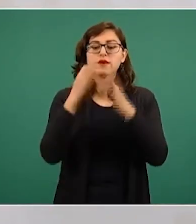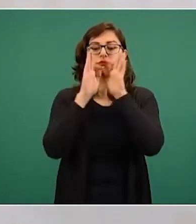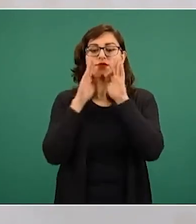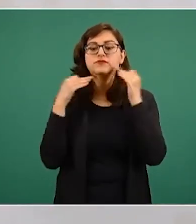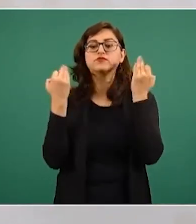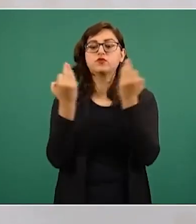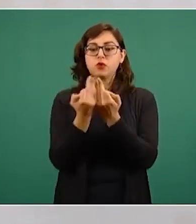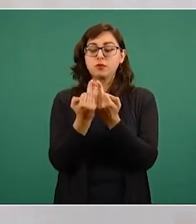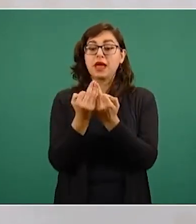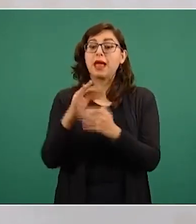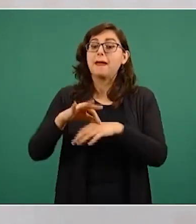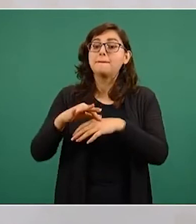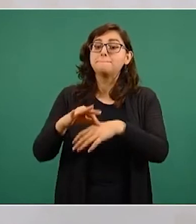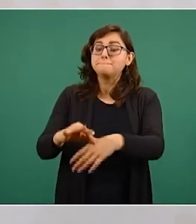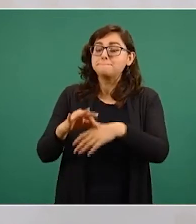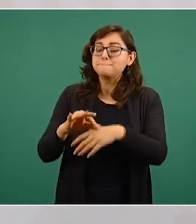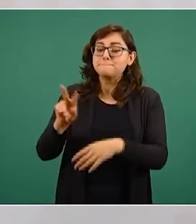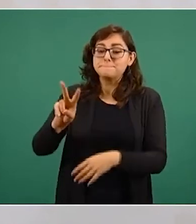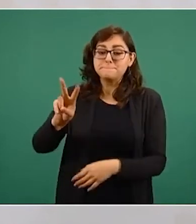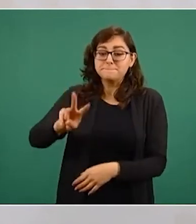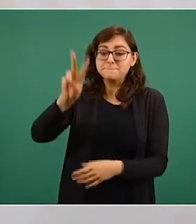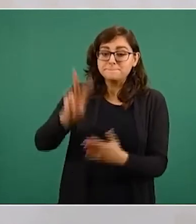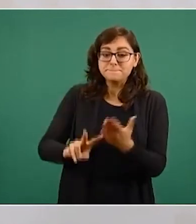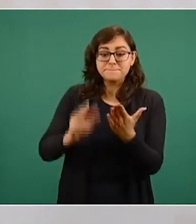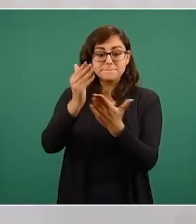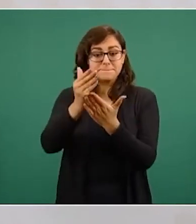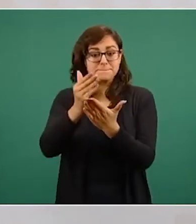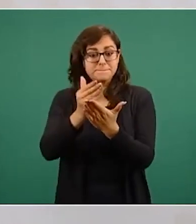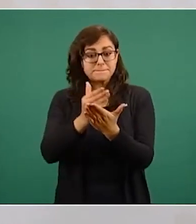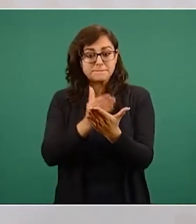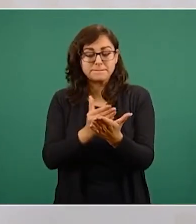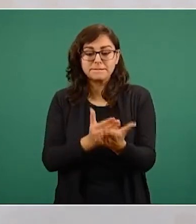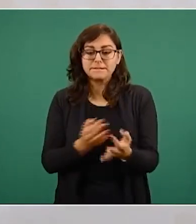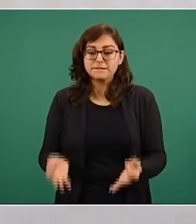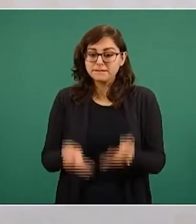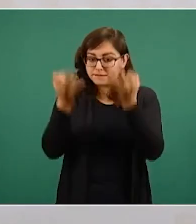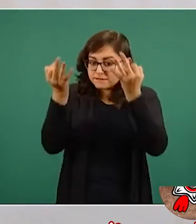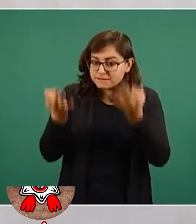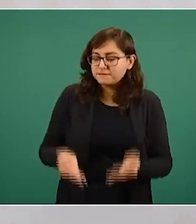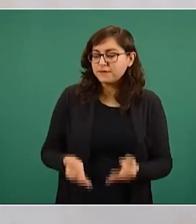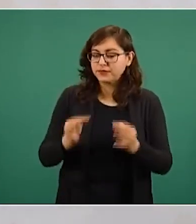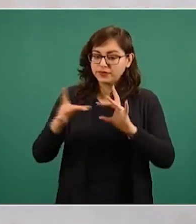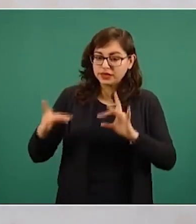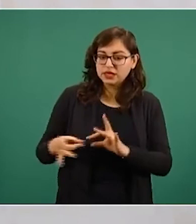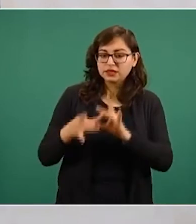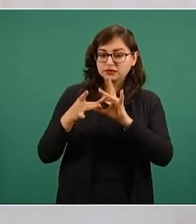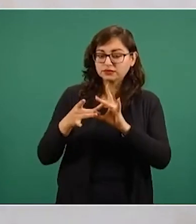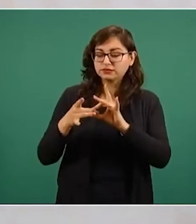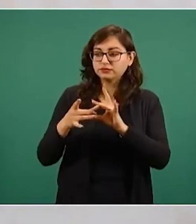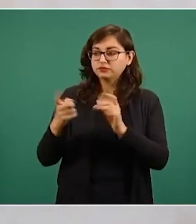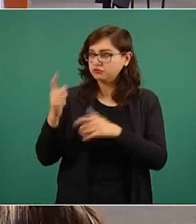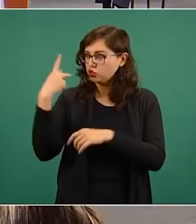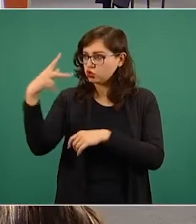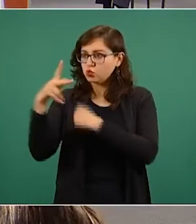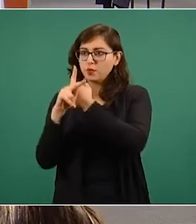plenamente apegada a los principios que orientan en la actualidad a nuestros respectivos estados